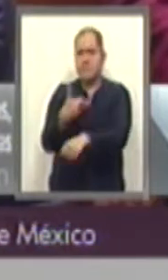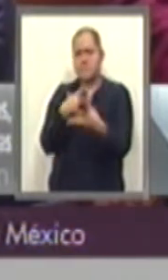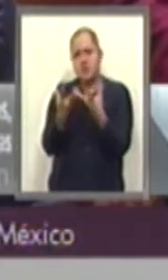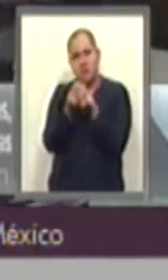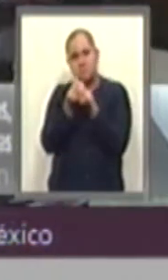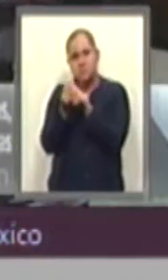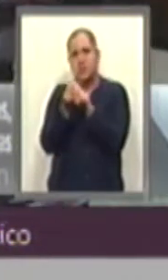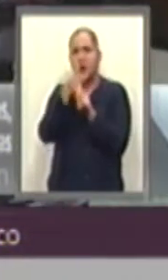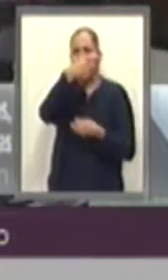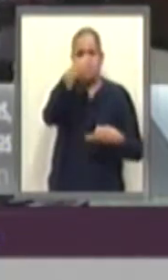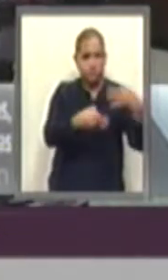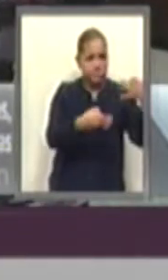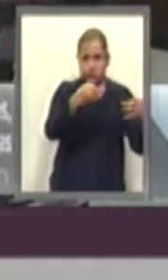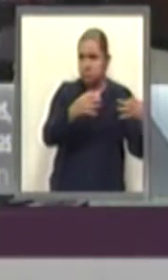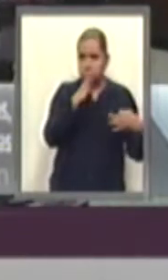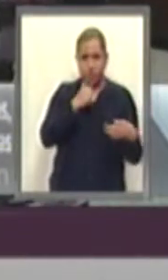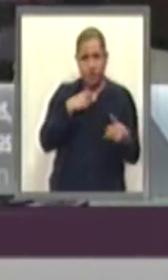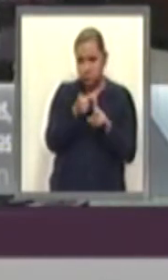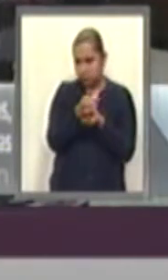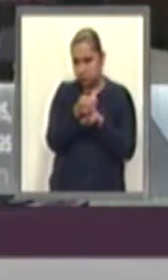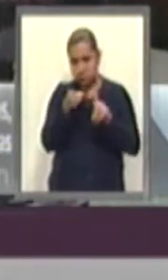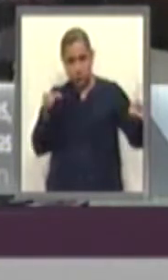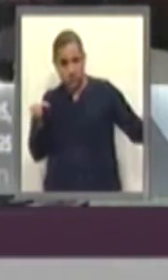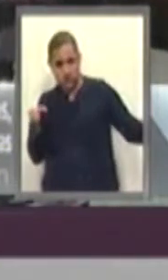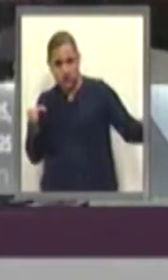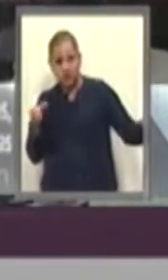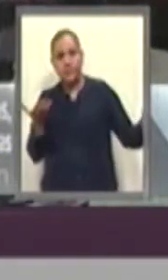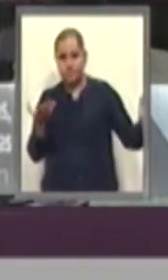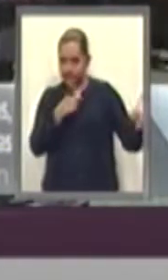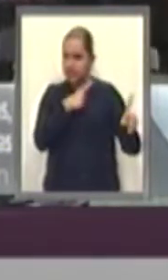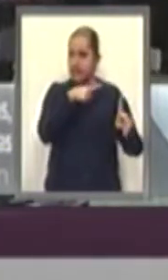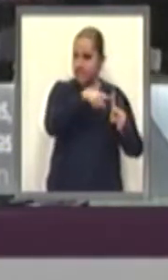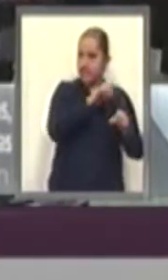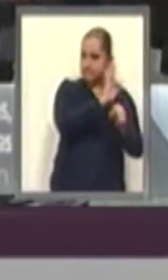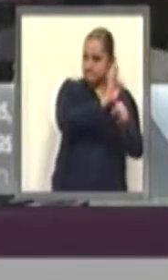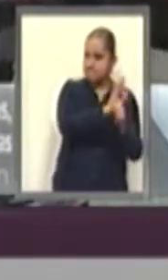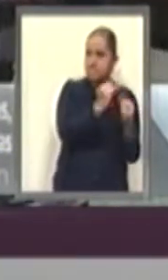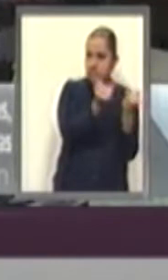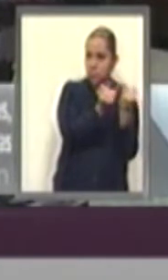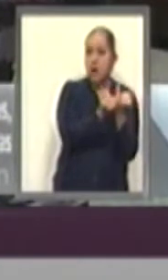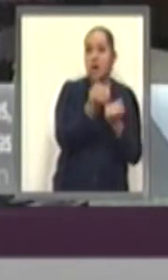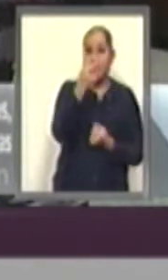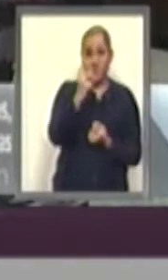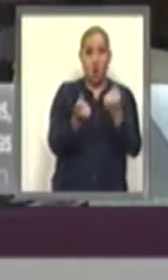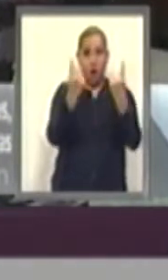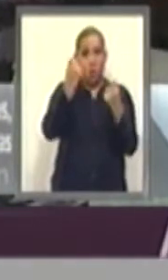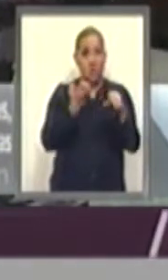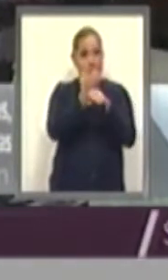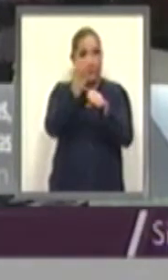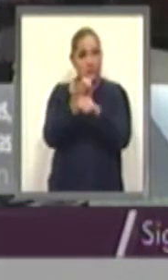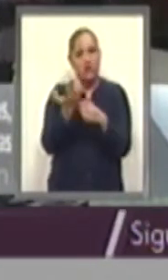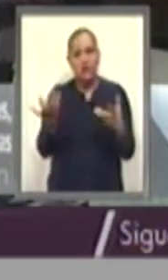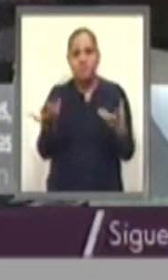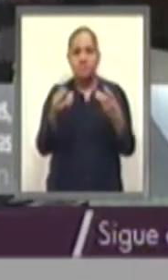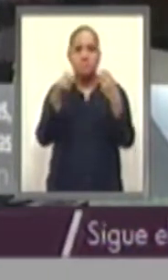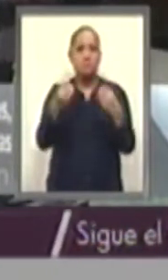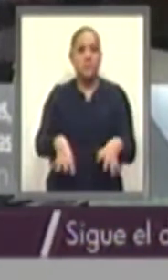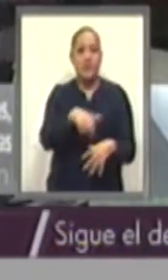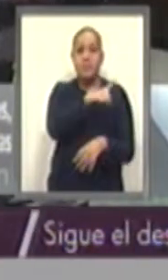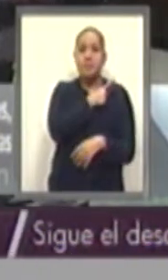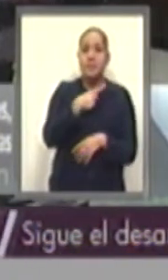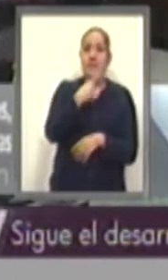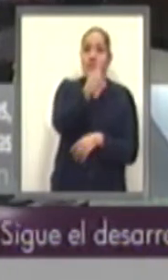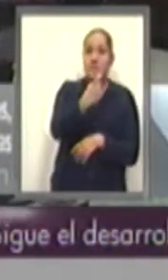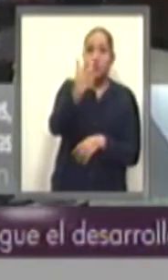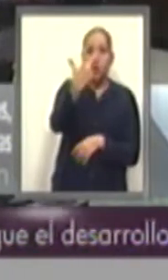judicial. Sin embargo, el tema para las entidades se ha agotado, ya que contaban con 108 días para adecuar